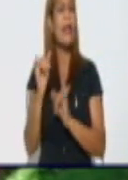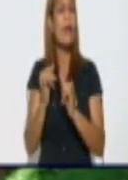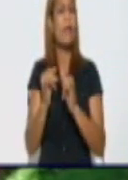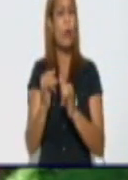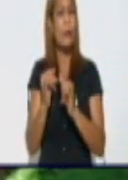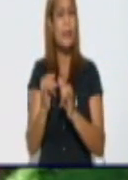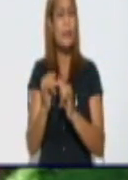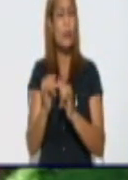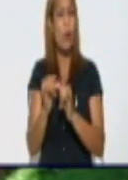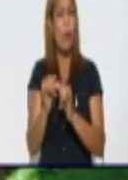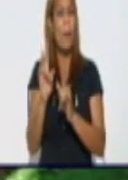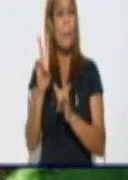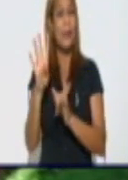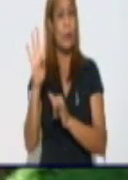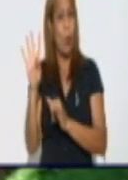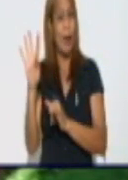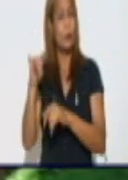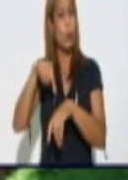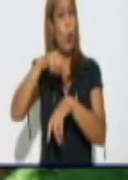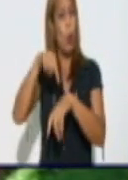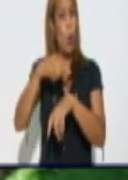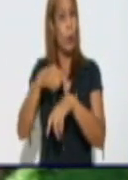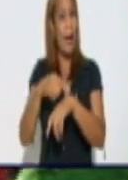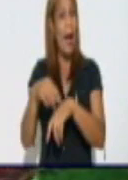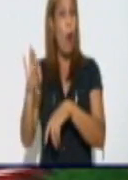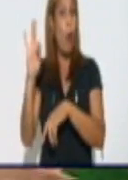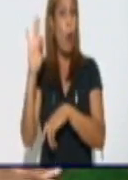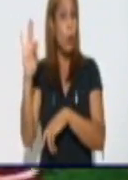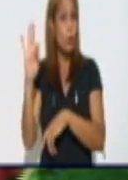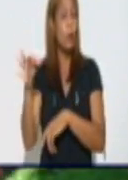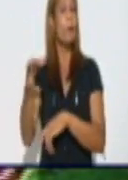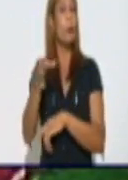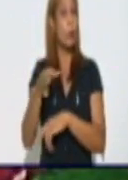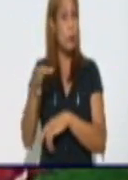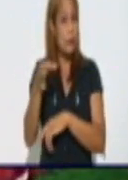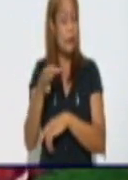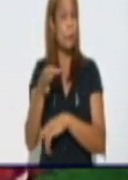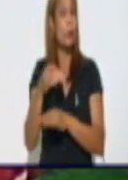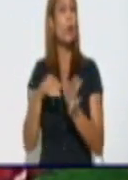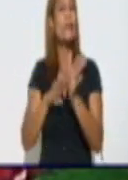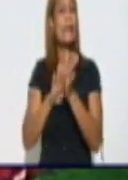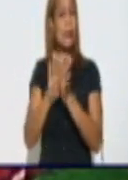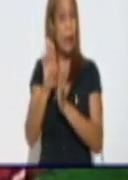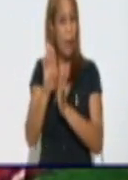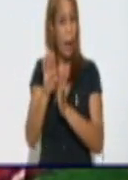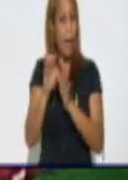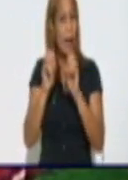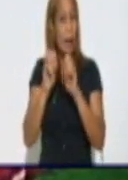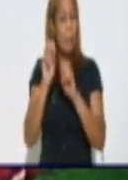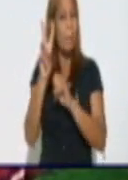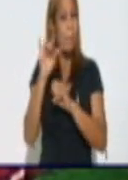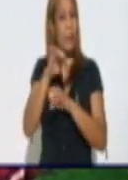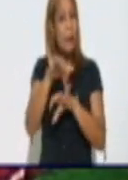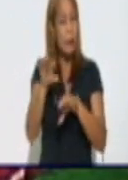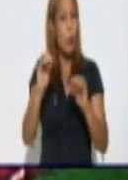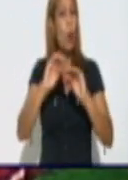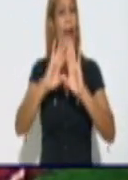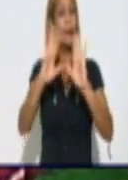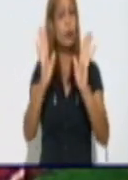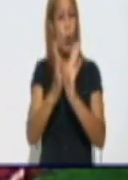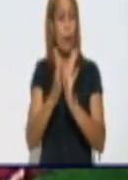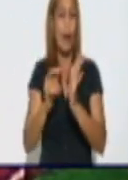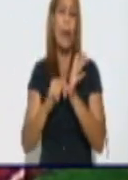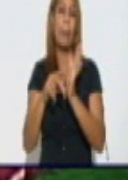aparecen casos de 8 de los 13 municipios. O sigue habiendo dispersión de la enfermedad de la COVID-19 en toda la